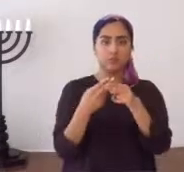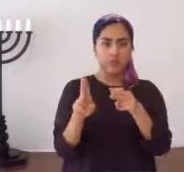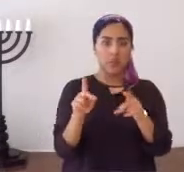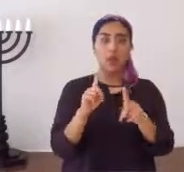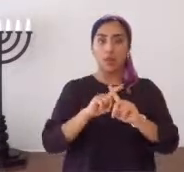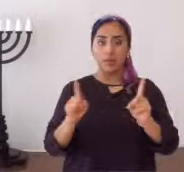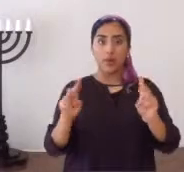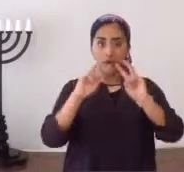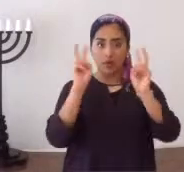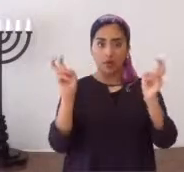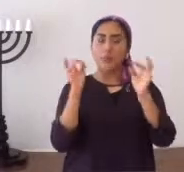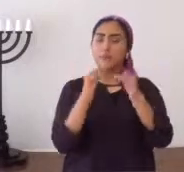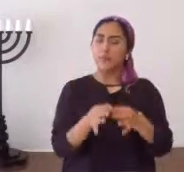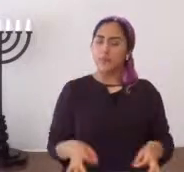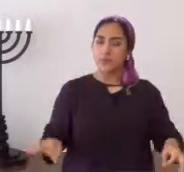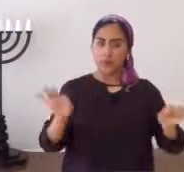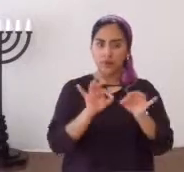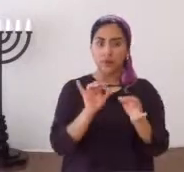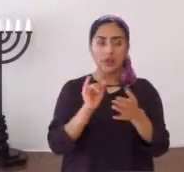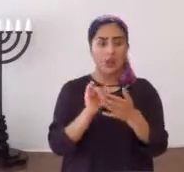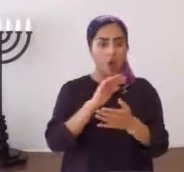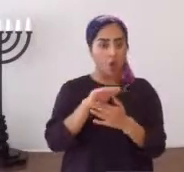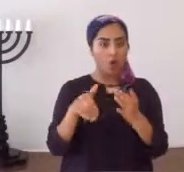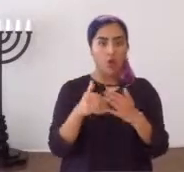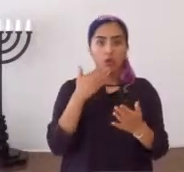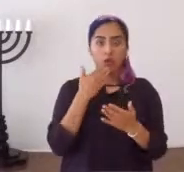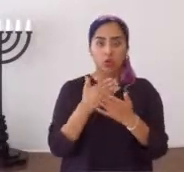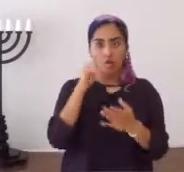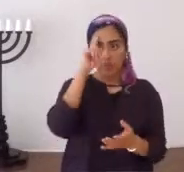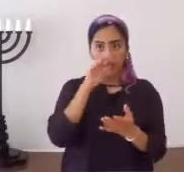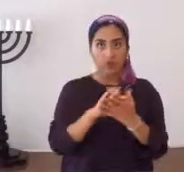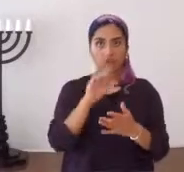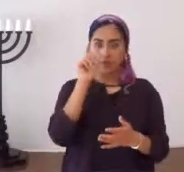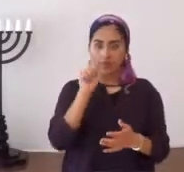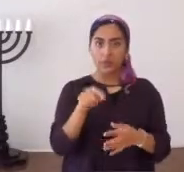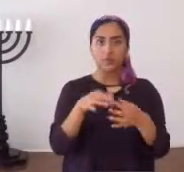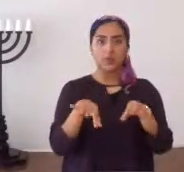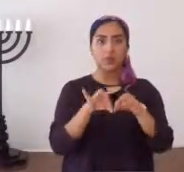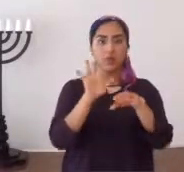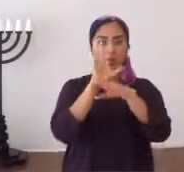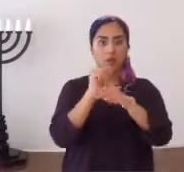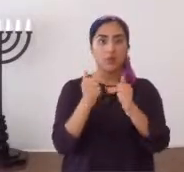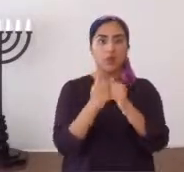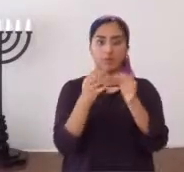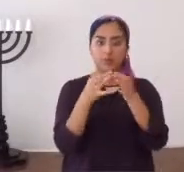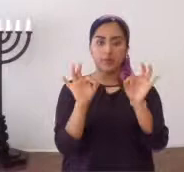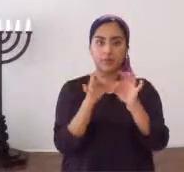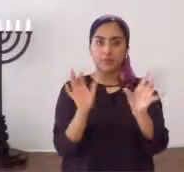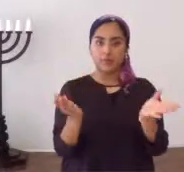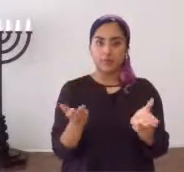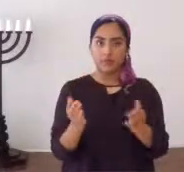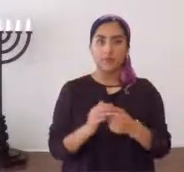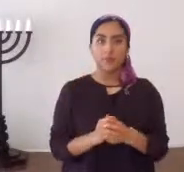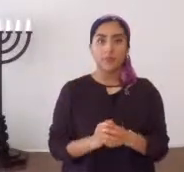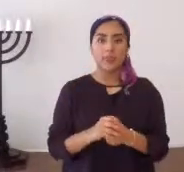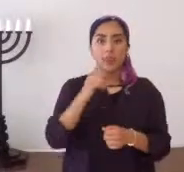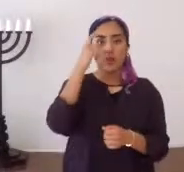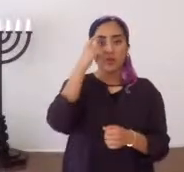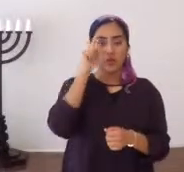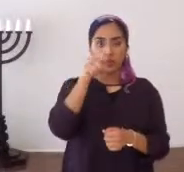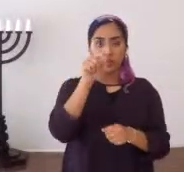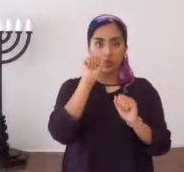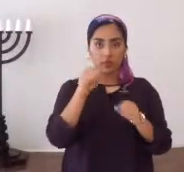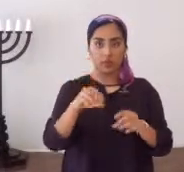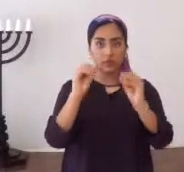este tema, es muy corto, pero es un tema, básico, que todo, buen mesiánico, tiene que dominar, con las citas